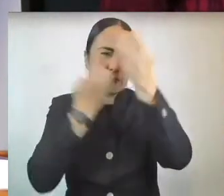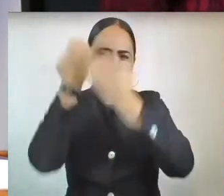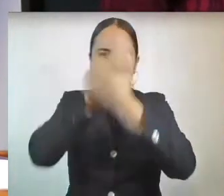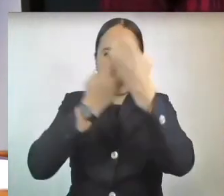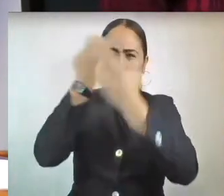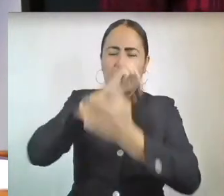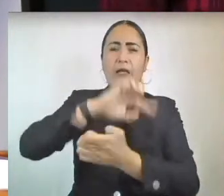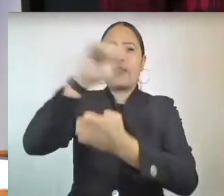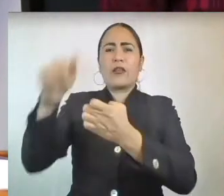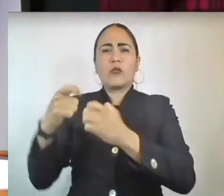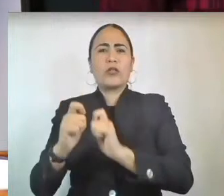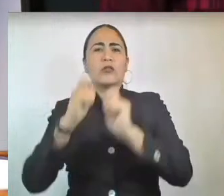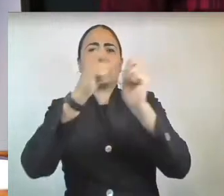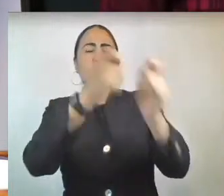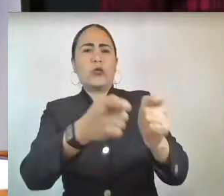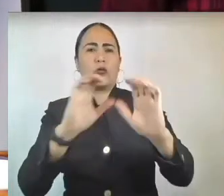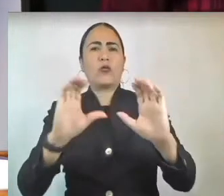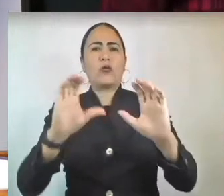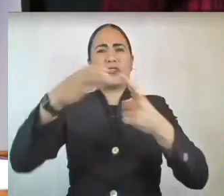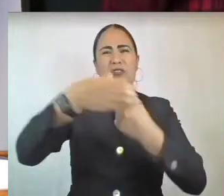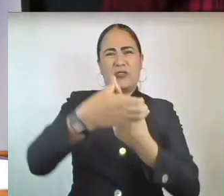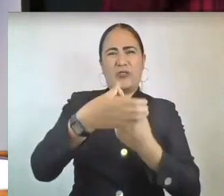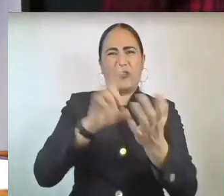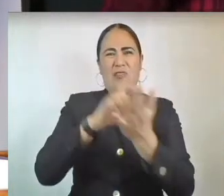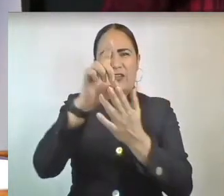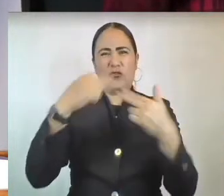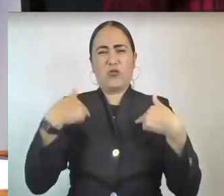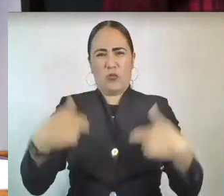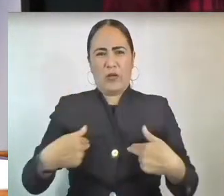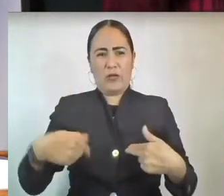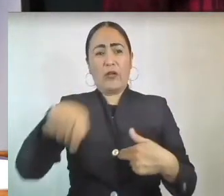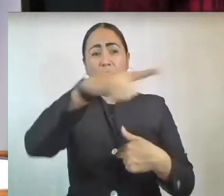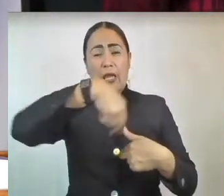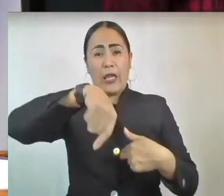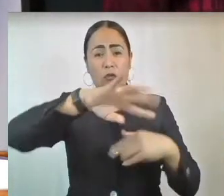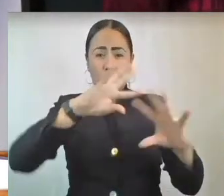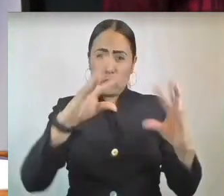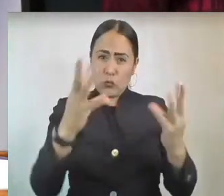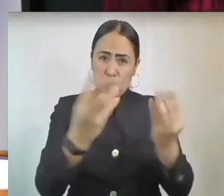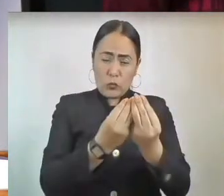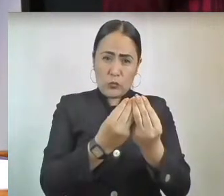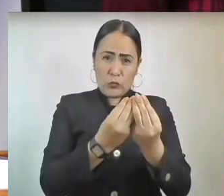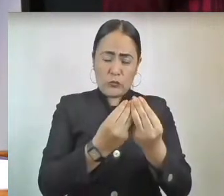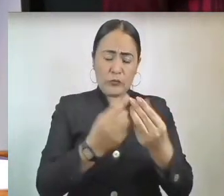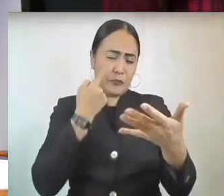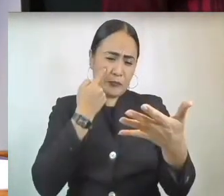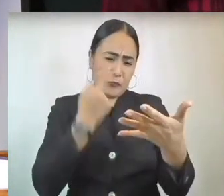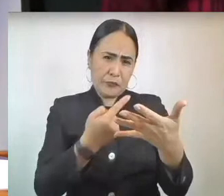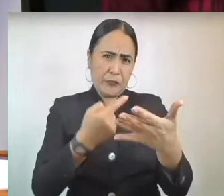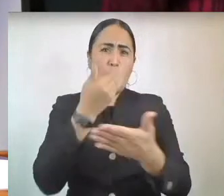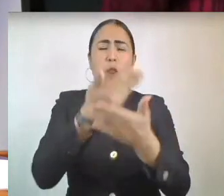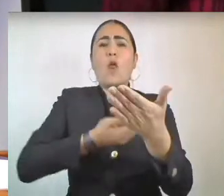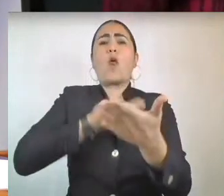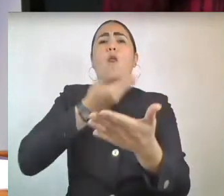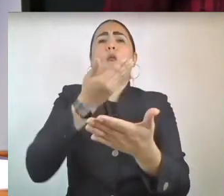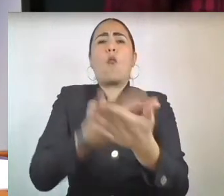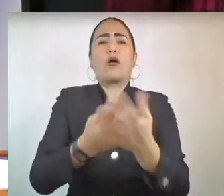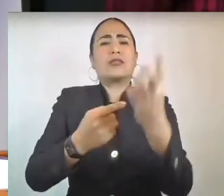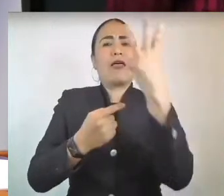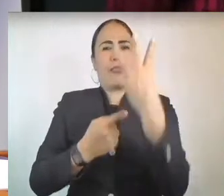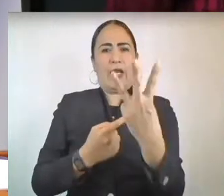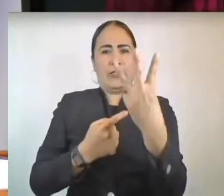Legislativa de Derechos Humanos, quien integrará el dictamen correspondiente y formulará la propuesta de eterna para el cargo,